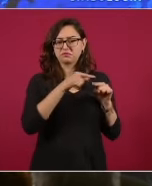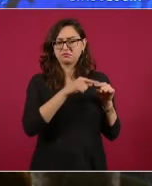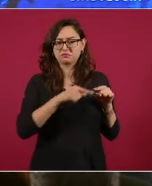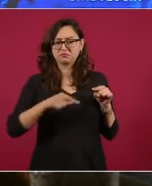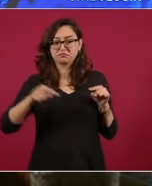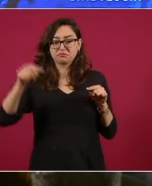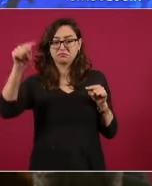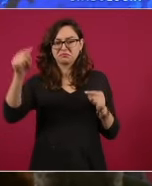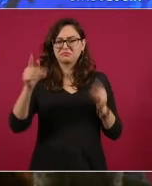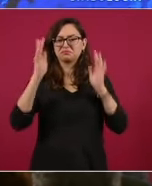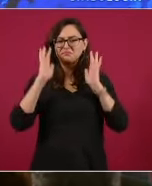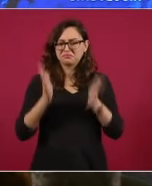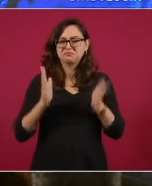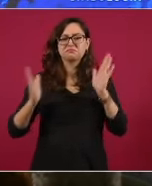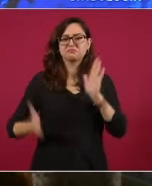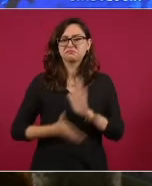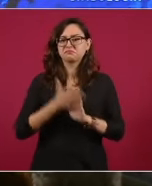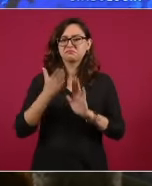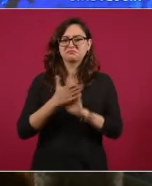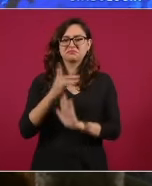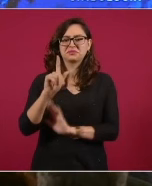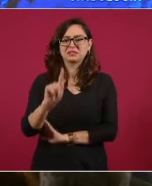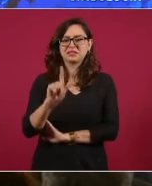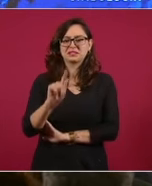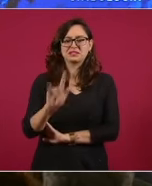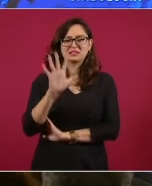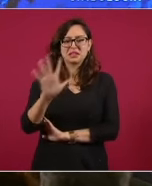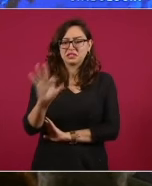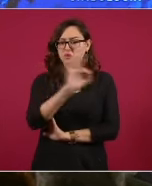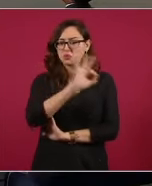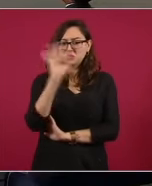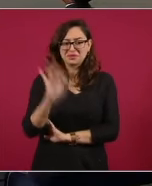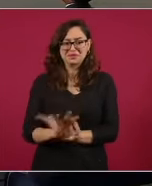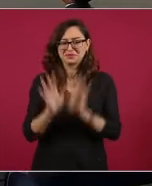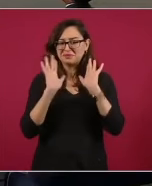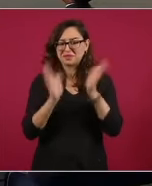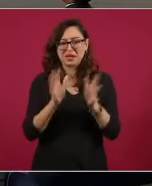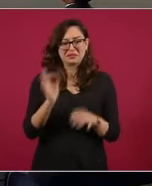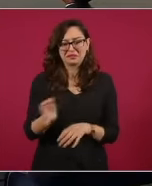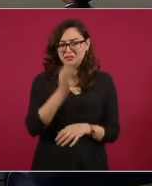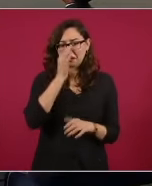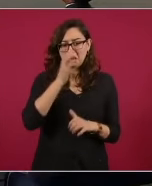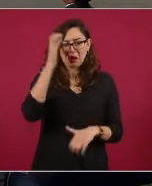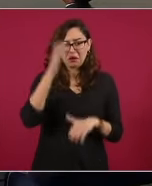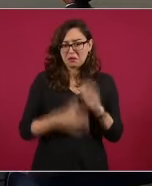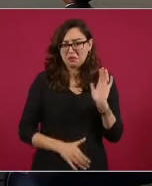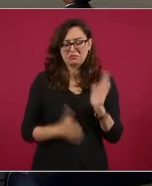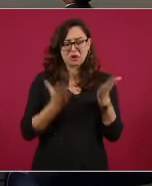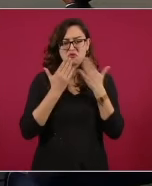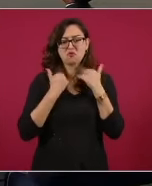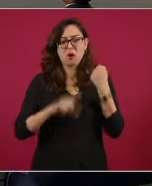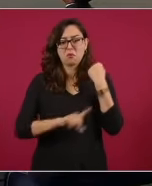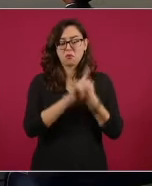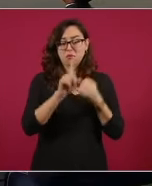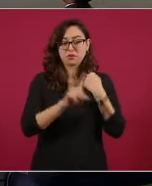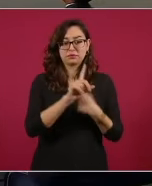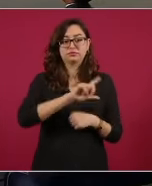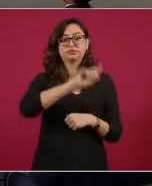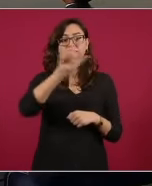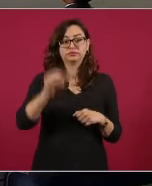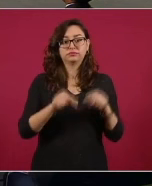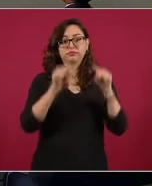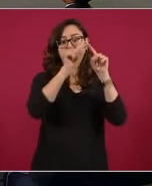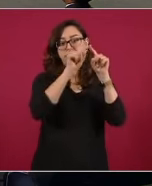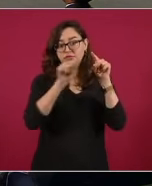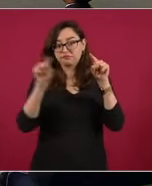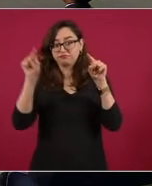65, 70, ya estamos haciendo los trenes, todo esto, aquí no hay problema, aquí es